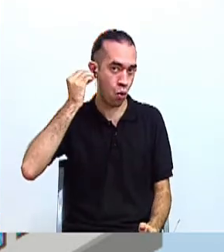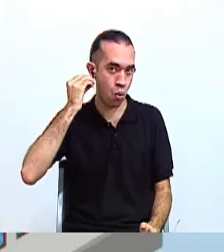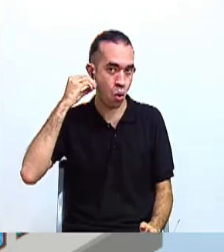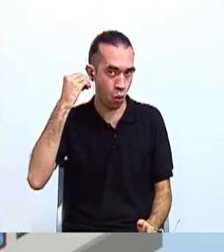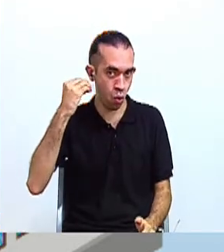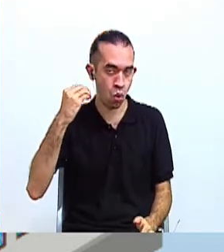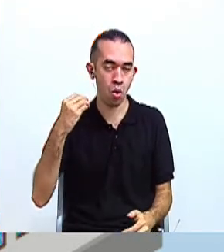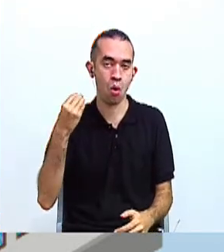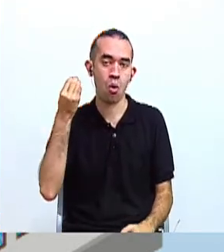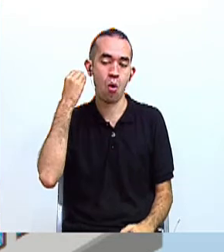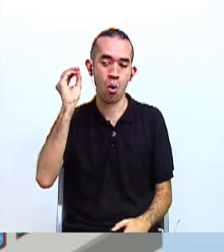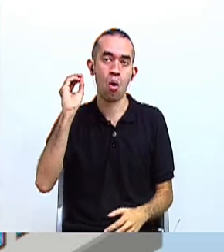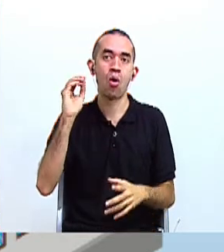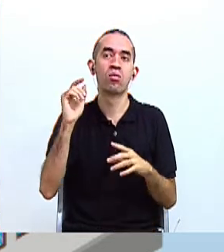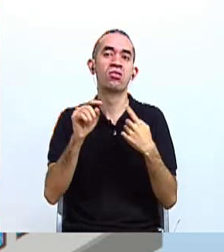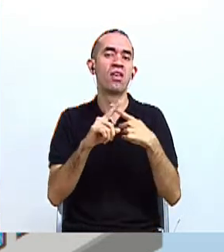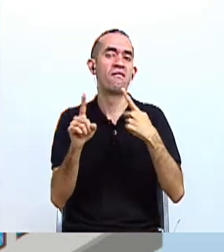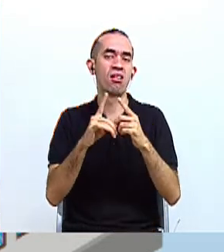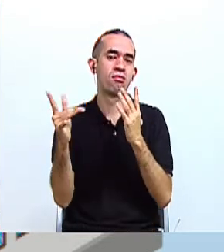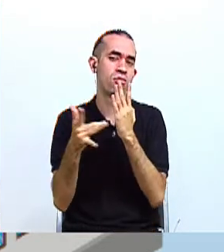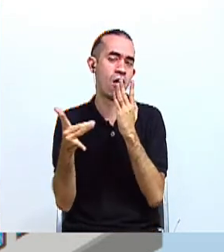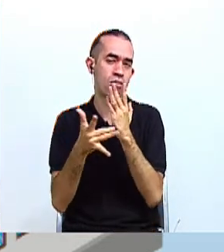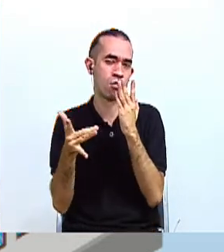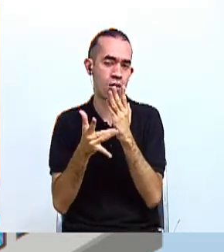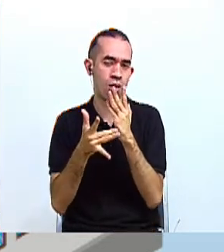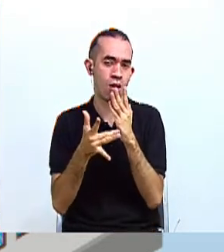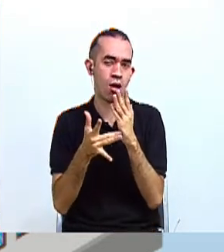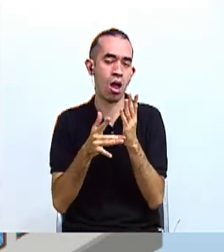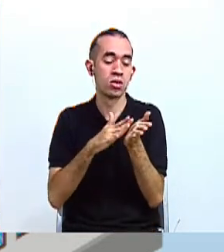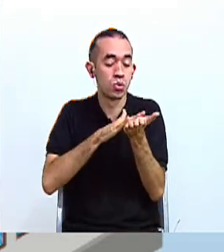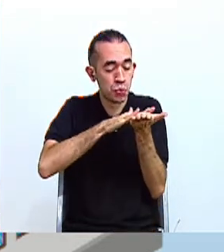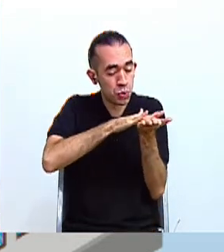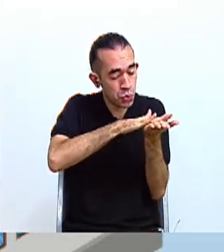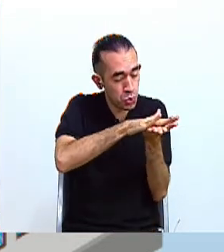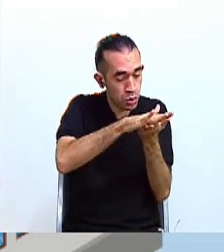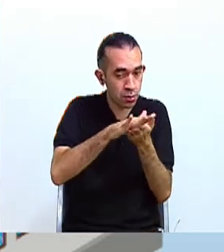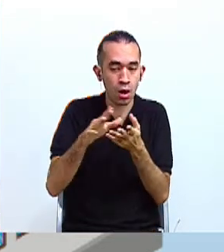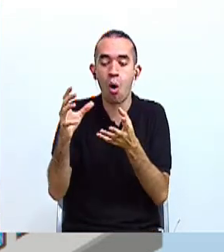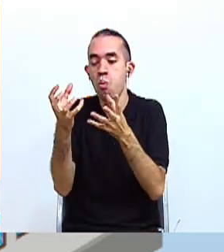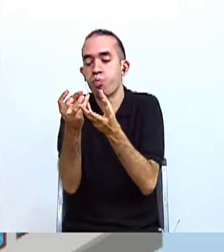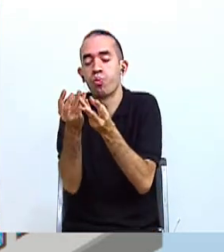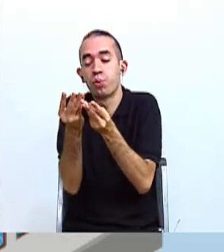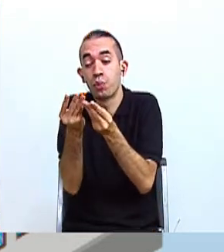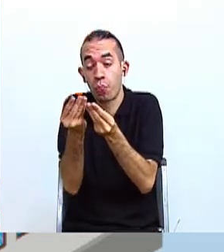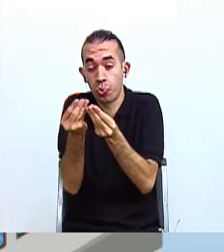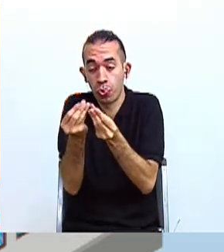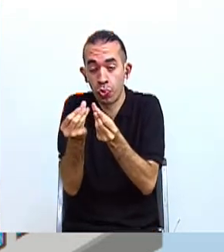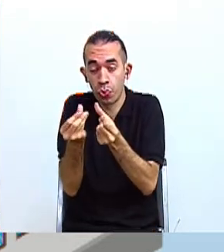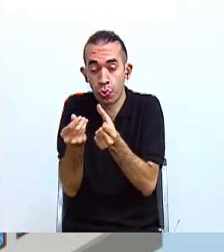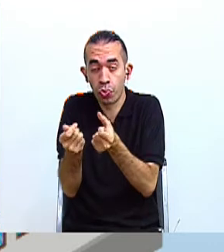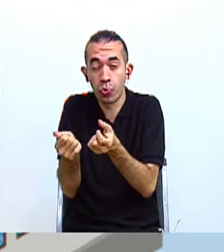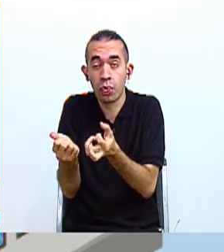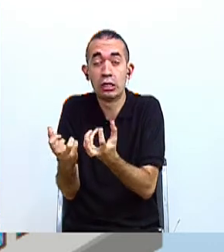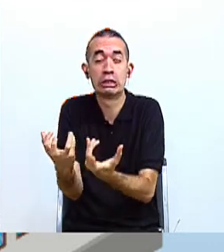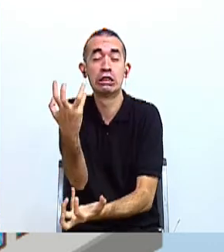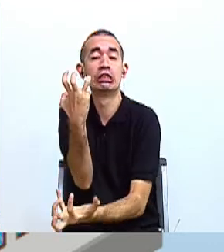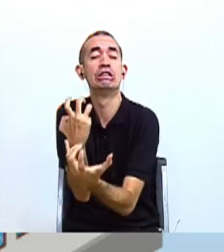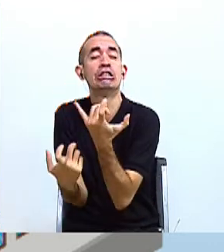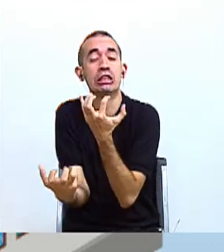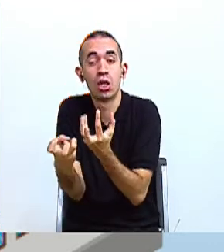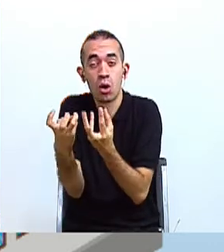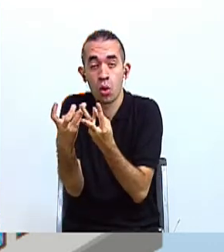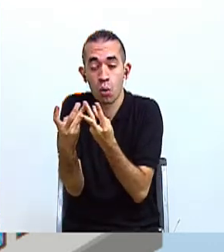El oro fue trabajado con distintas técnicas de laminado, de fundido. Se fundía o se establecía una